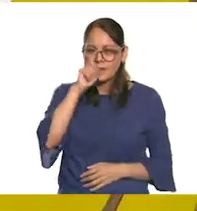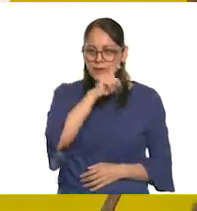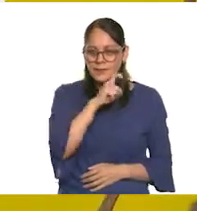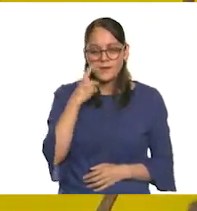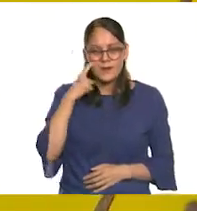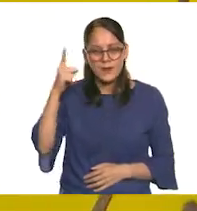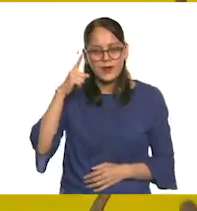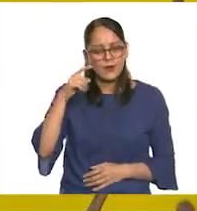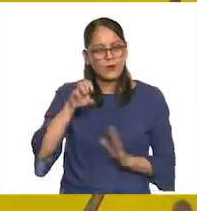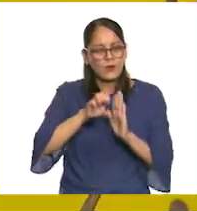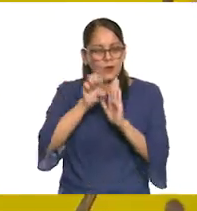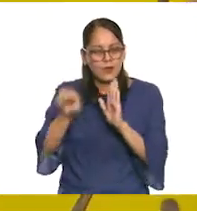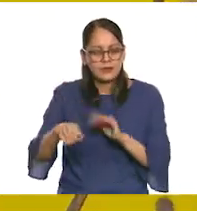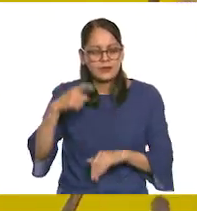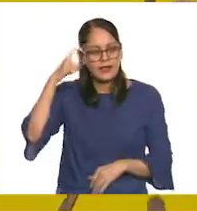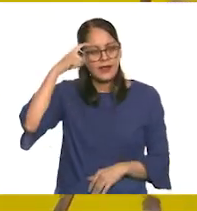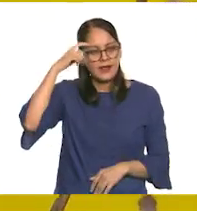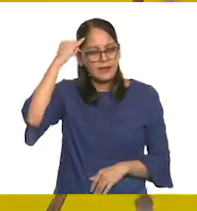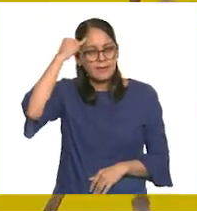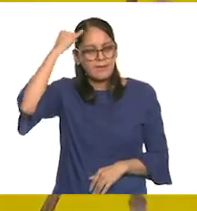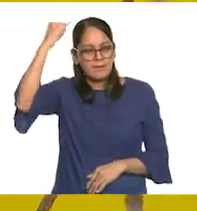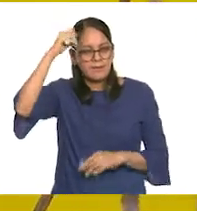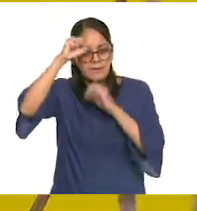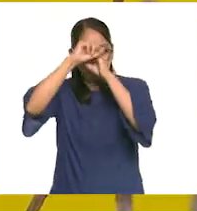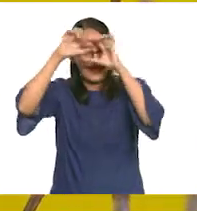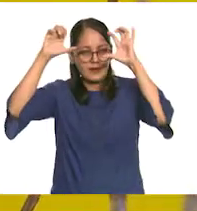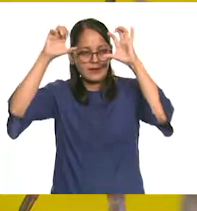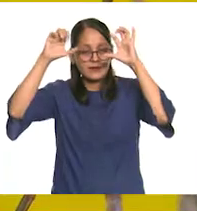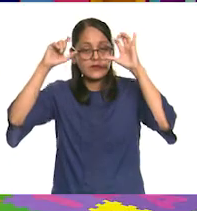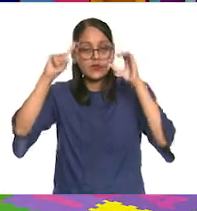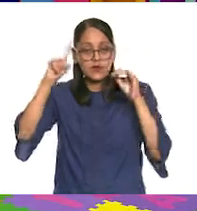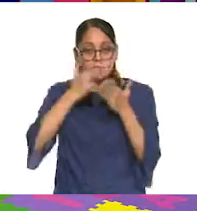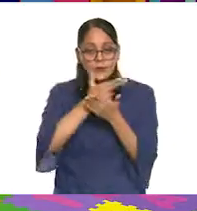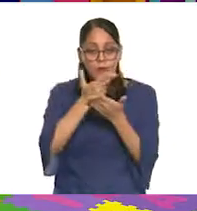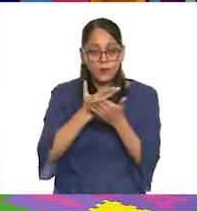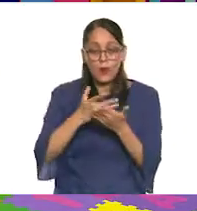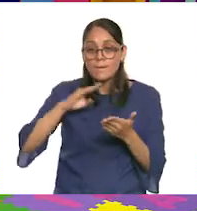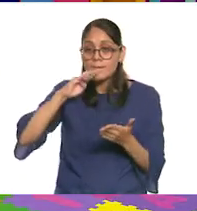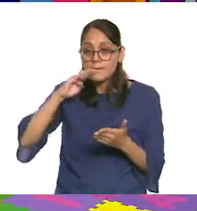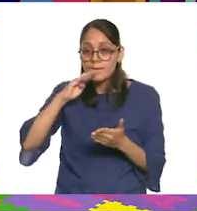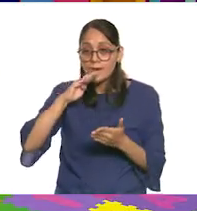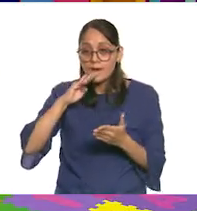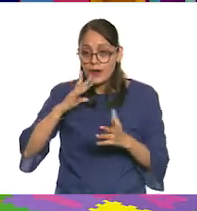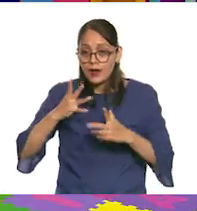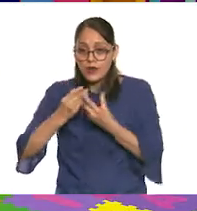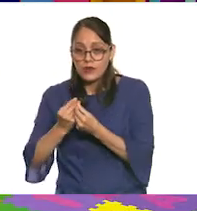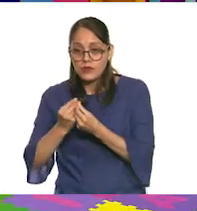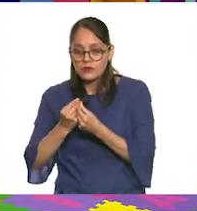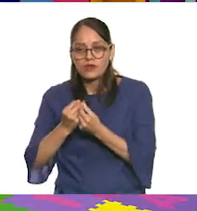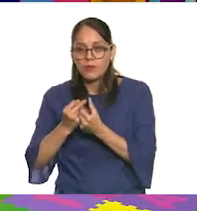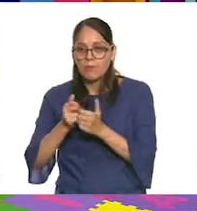imaginar una situación, o sea, hacer un dibujo de mi mamá en el que yo no me incluya.